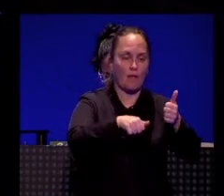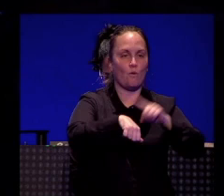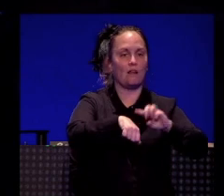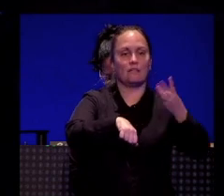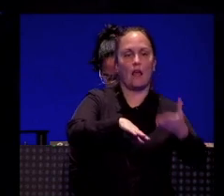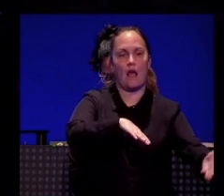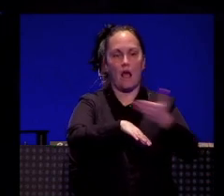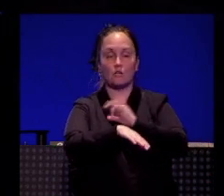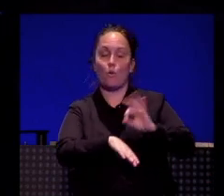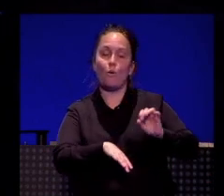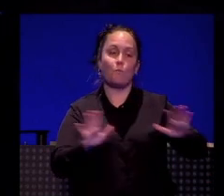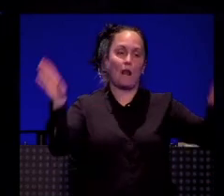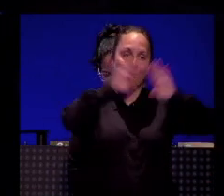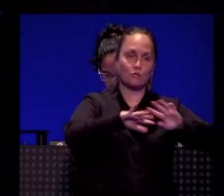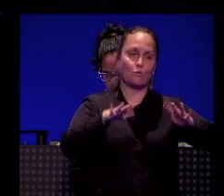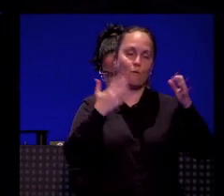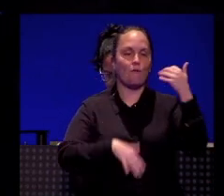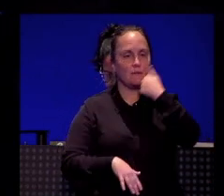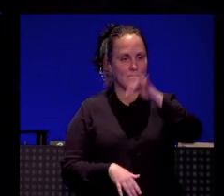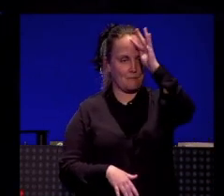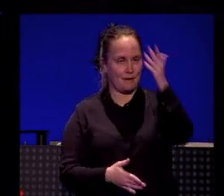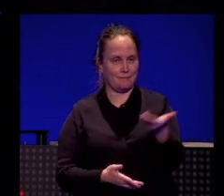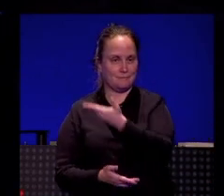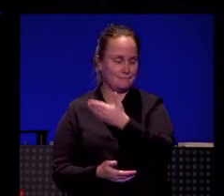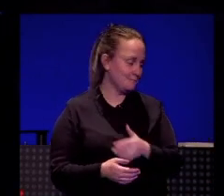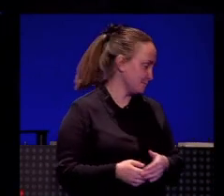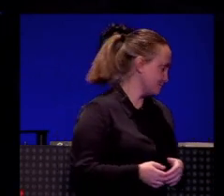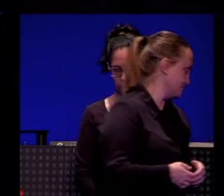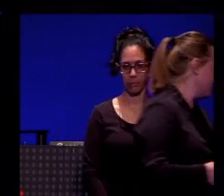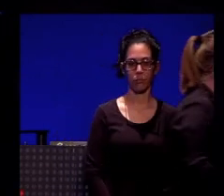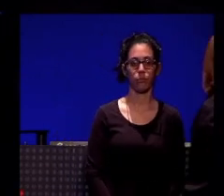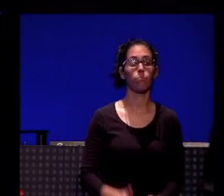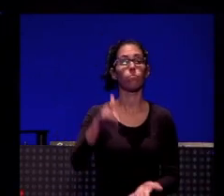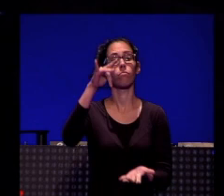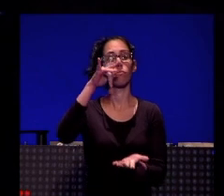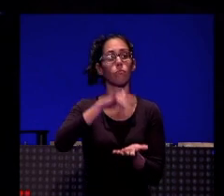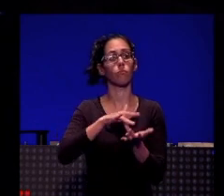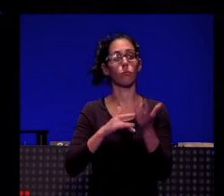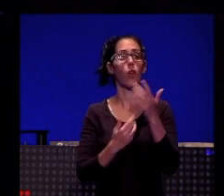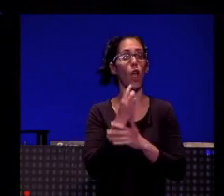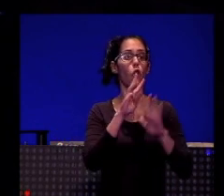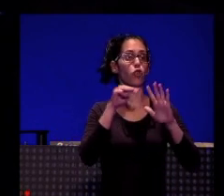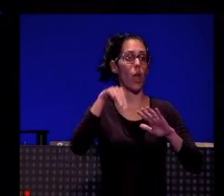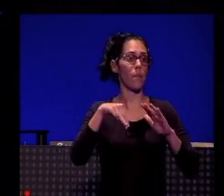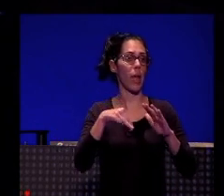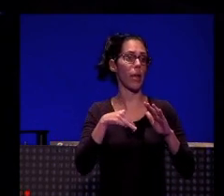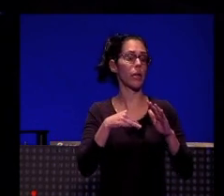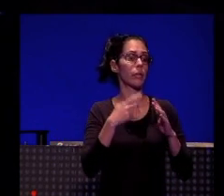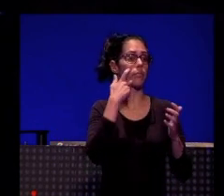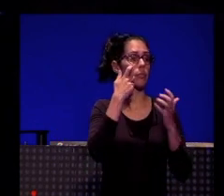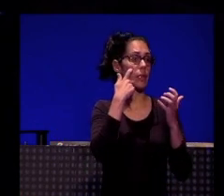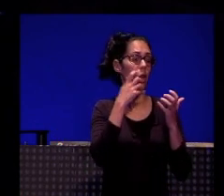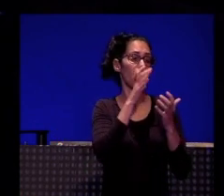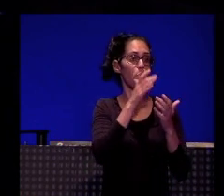o a las 9 o en fin de semana. En el 8M hicimos unos destacados temáticos por el Día de la